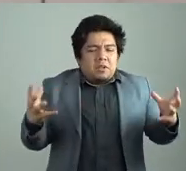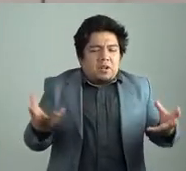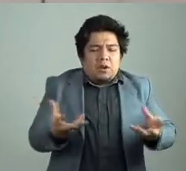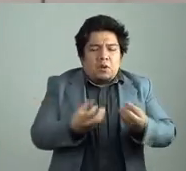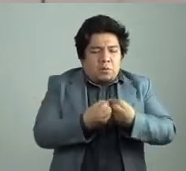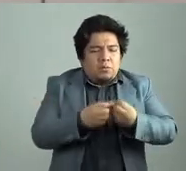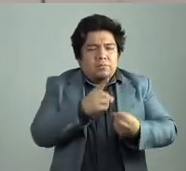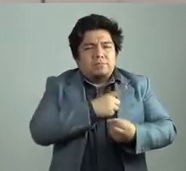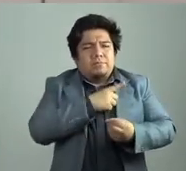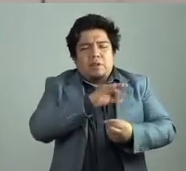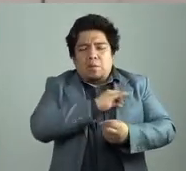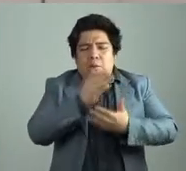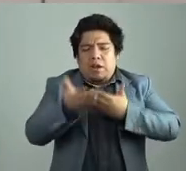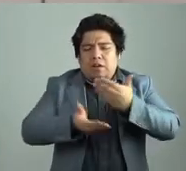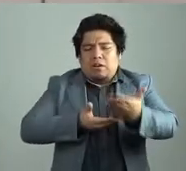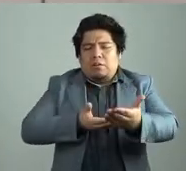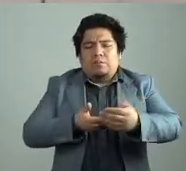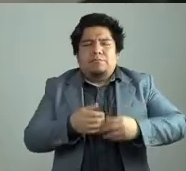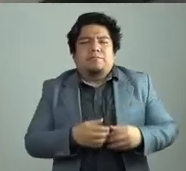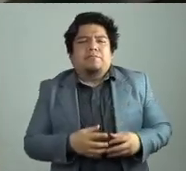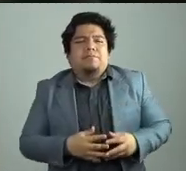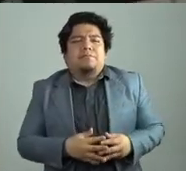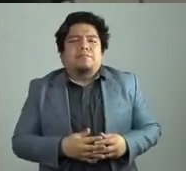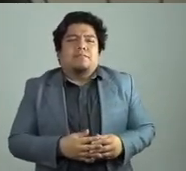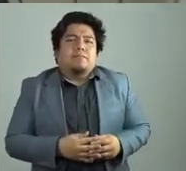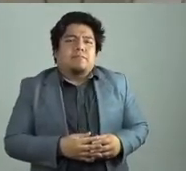mismos y pues para un creador eso es fundamental.